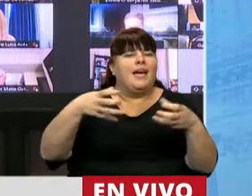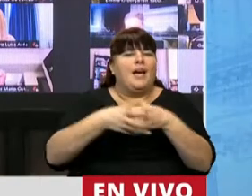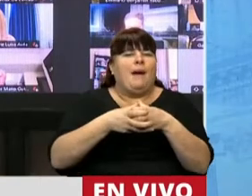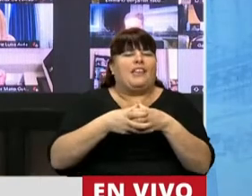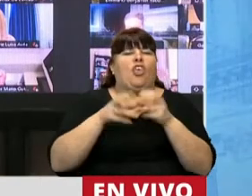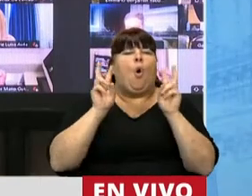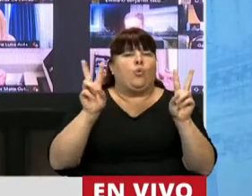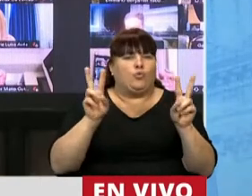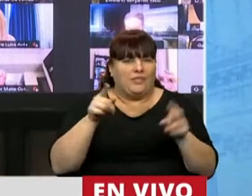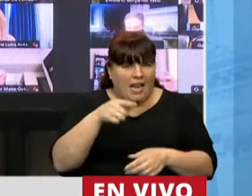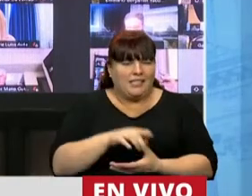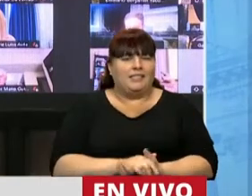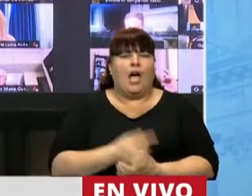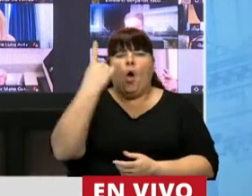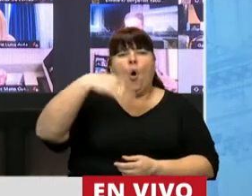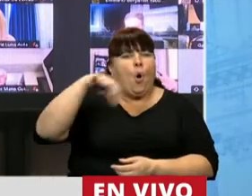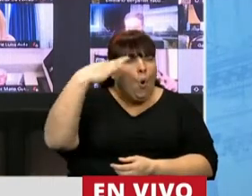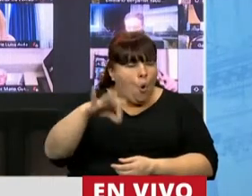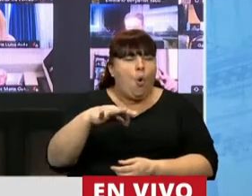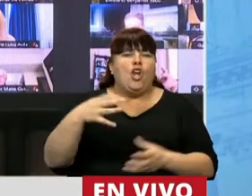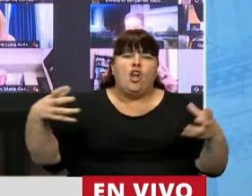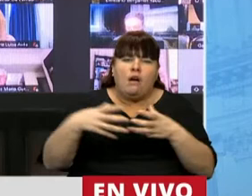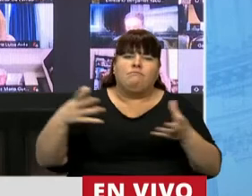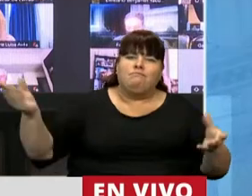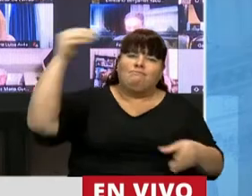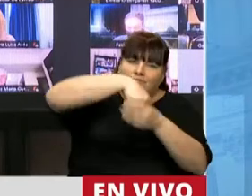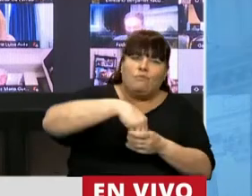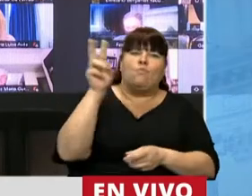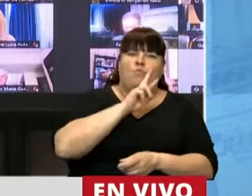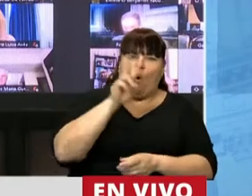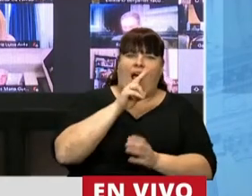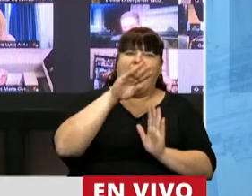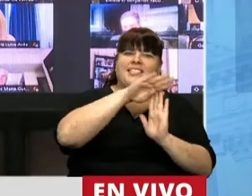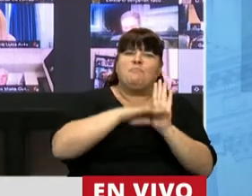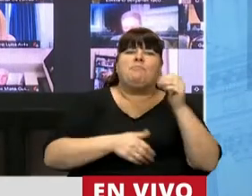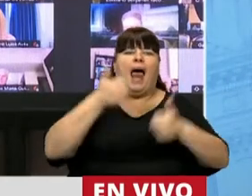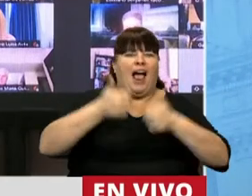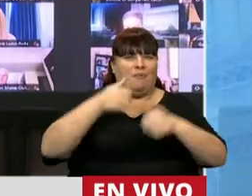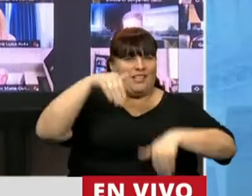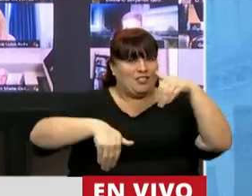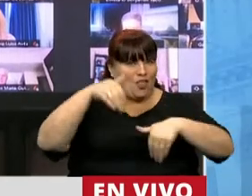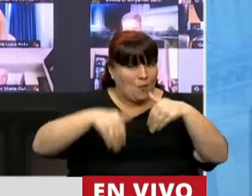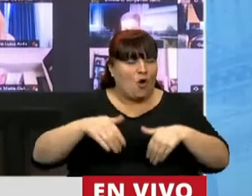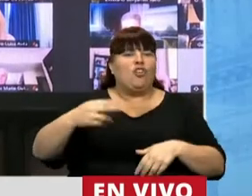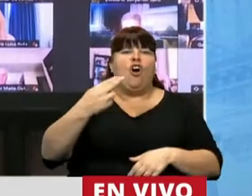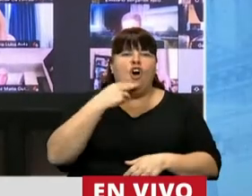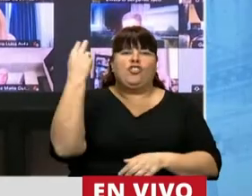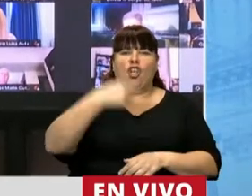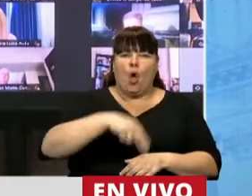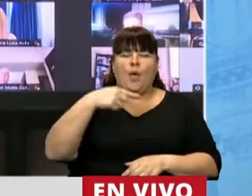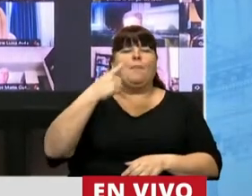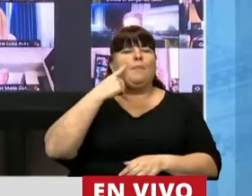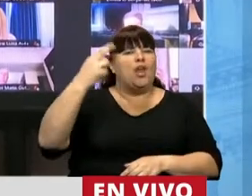Partido Justicialista, que fue el único que llevó mujeres en sus listas para las elecciones del 11 de